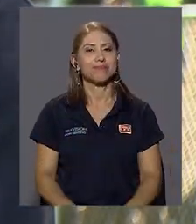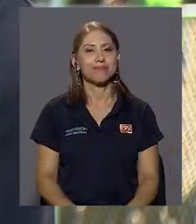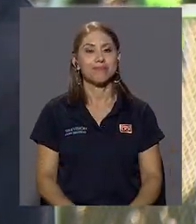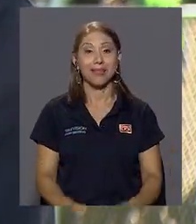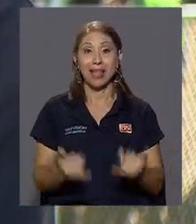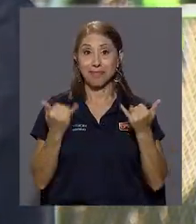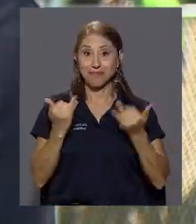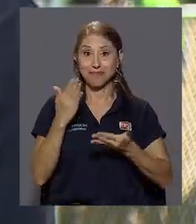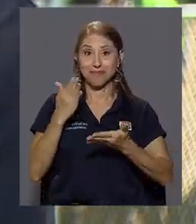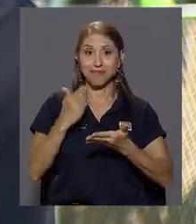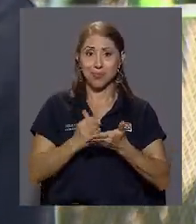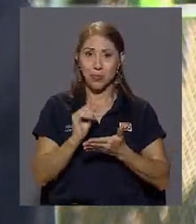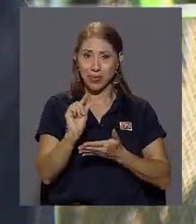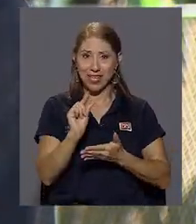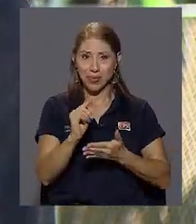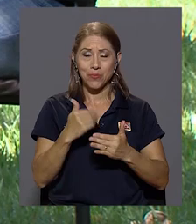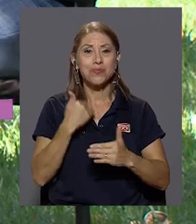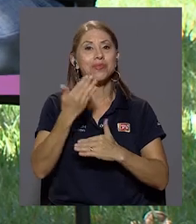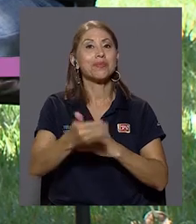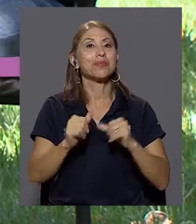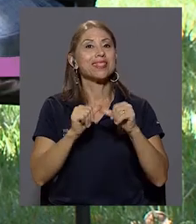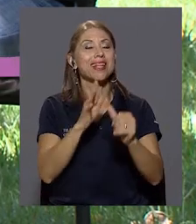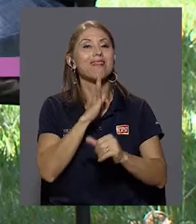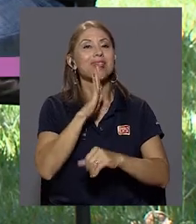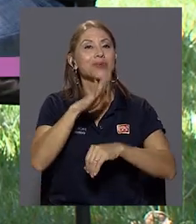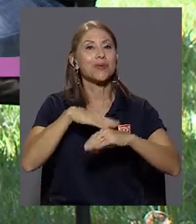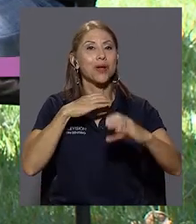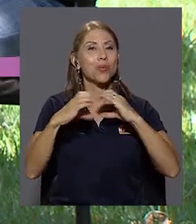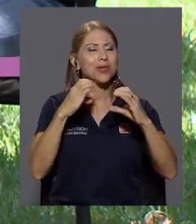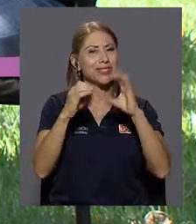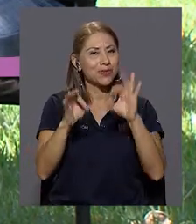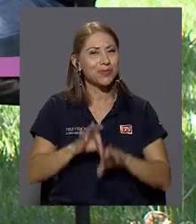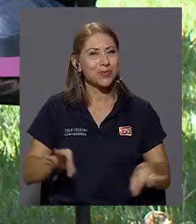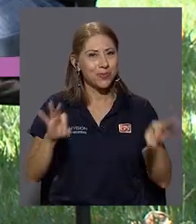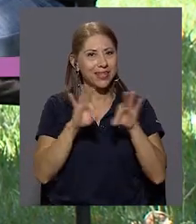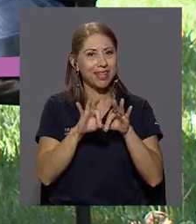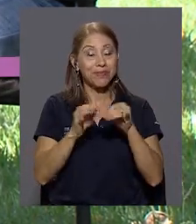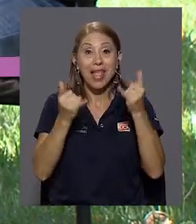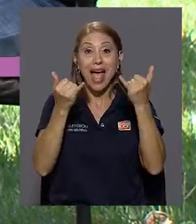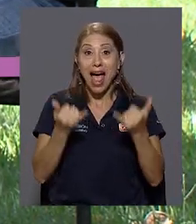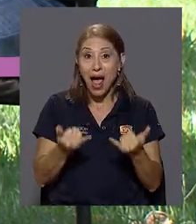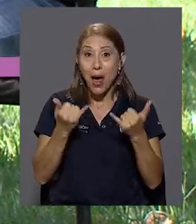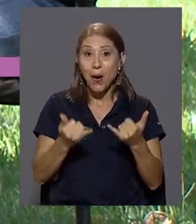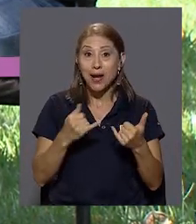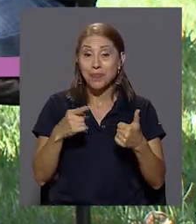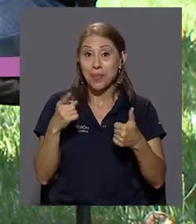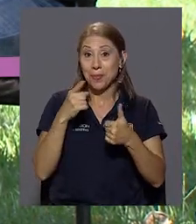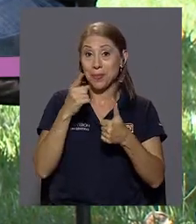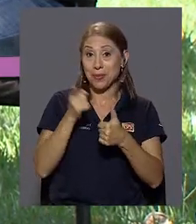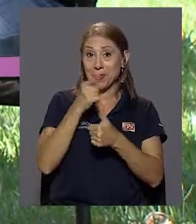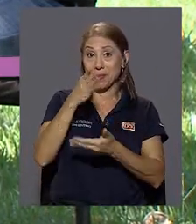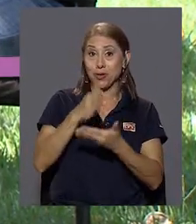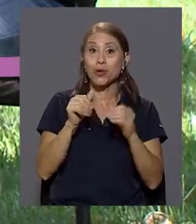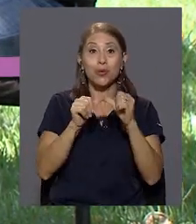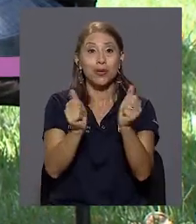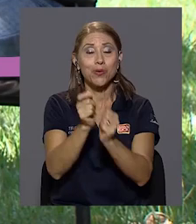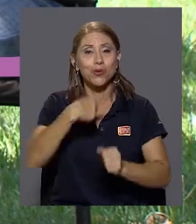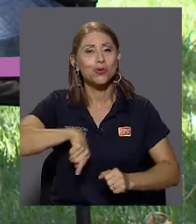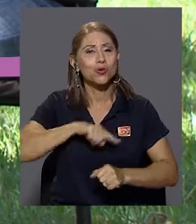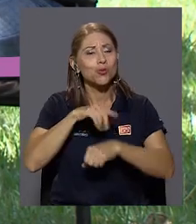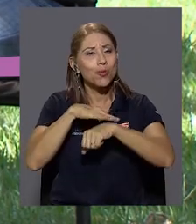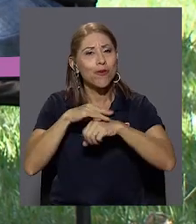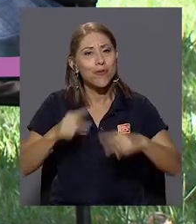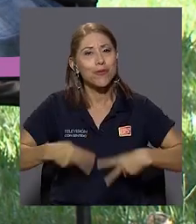consumo. Ok, vamos a dejar acá este segmento un momentito, vamos a seguir hablando de la comunicación porque es muy importante. Vamos a ir a nuestra primera pausa.